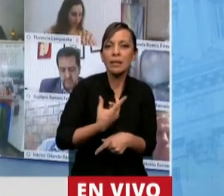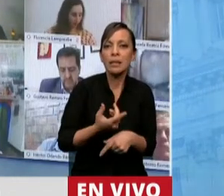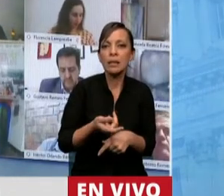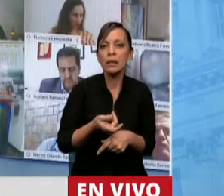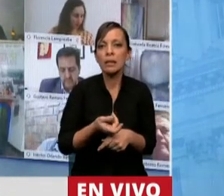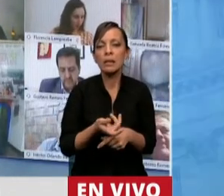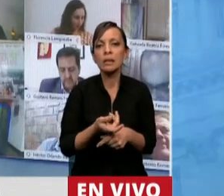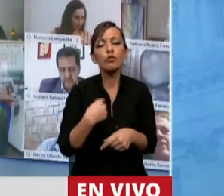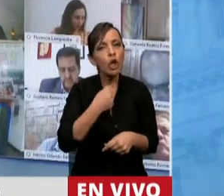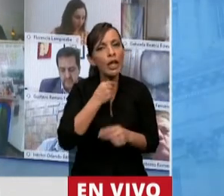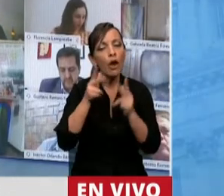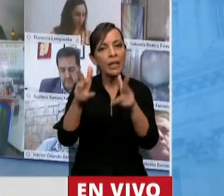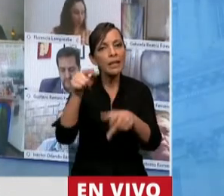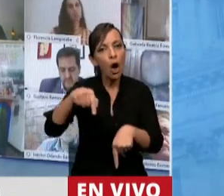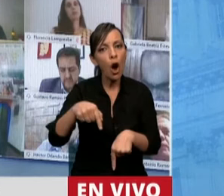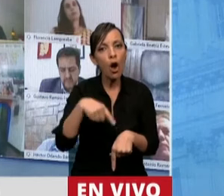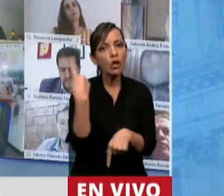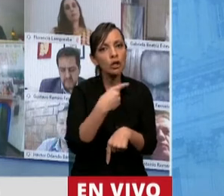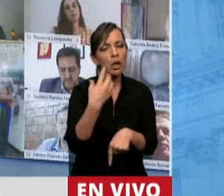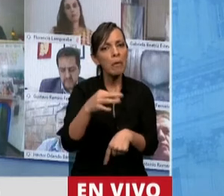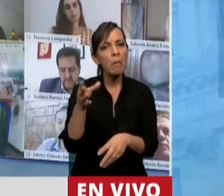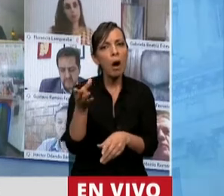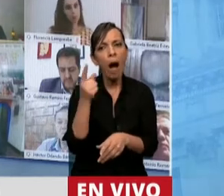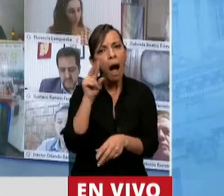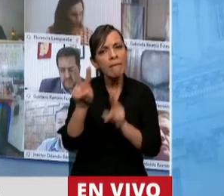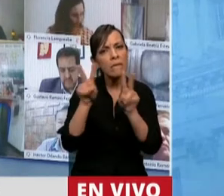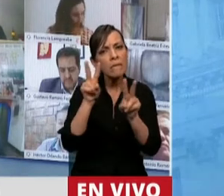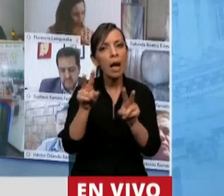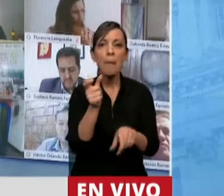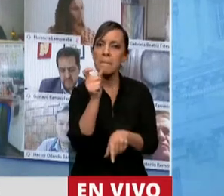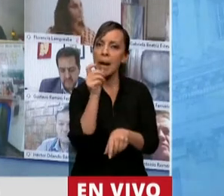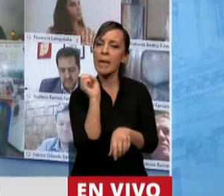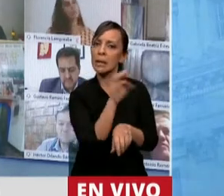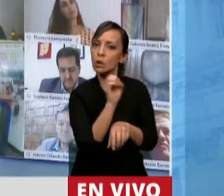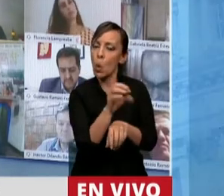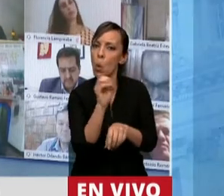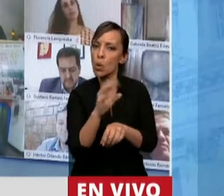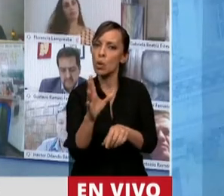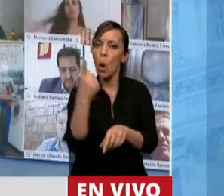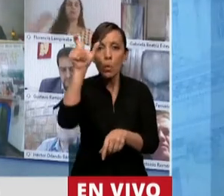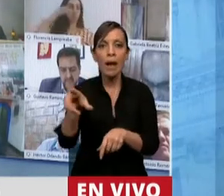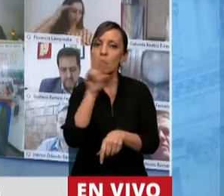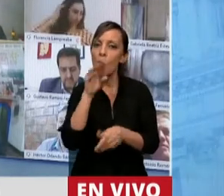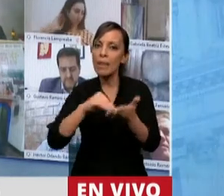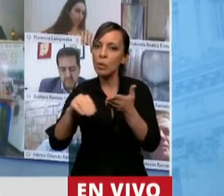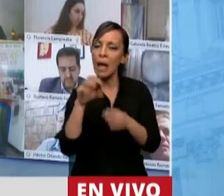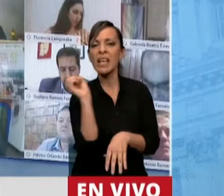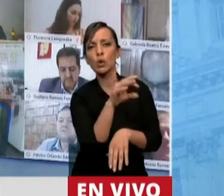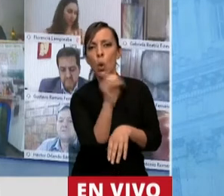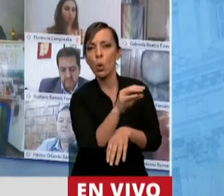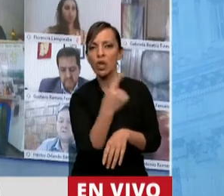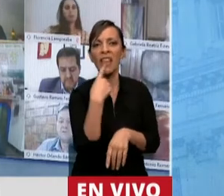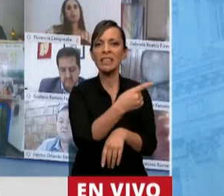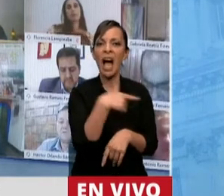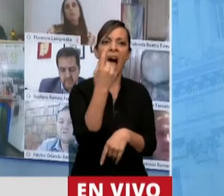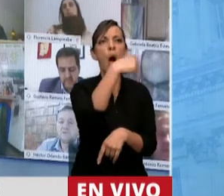quiero decir, señor presidente, que hoy tuvimos que escuchar palabras ofensivas por parte de una diputada que decía que quienes